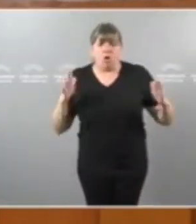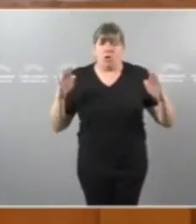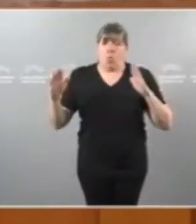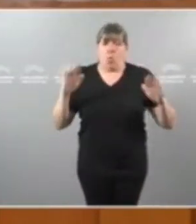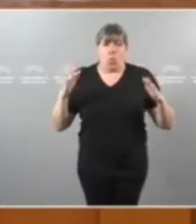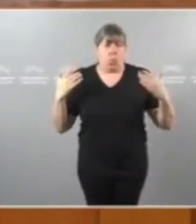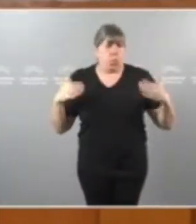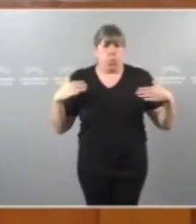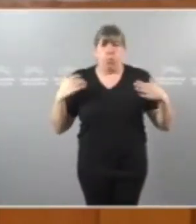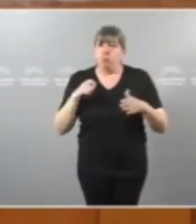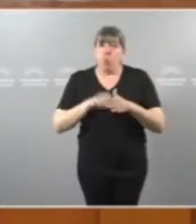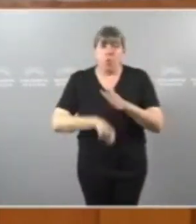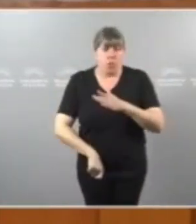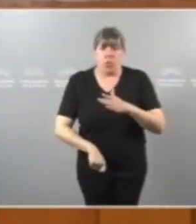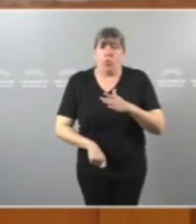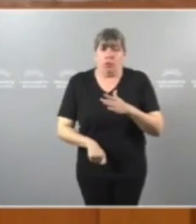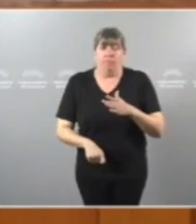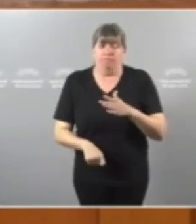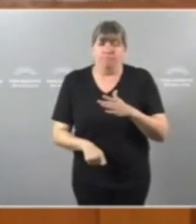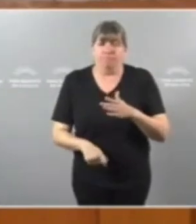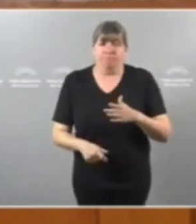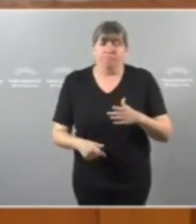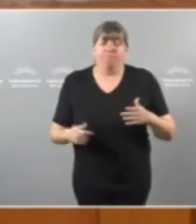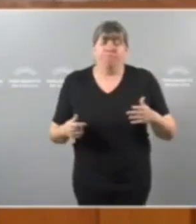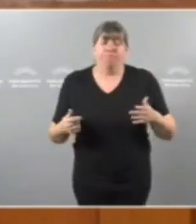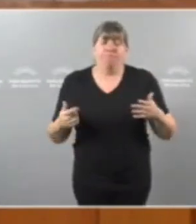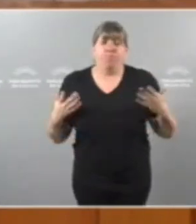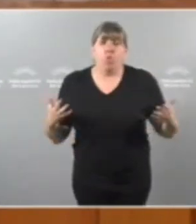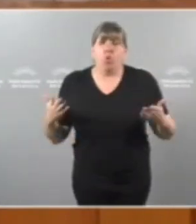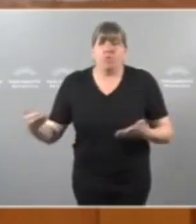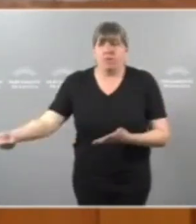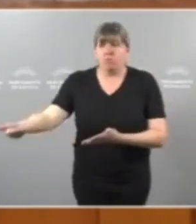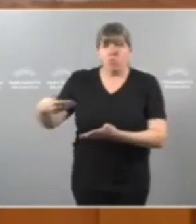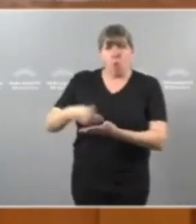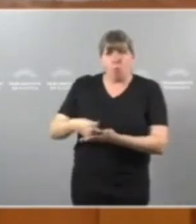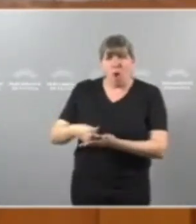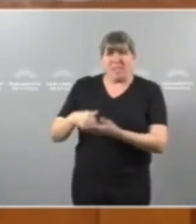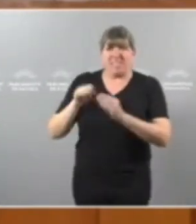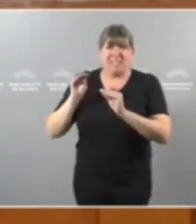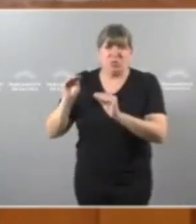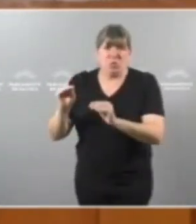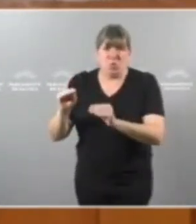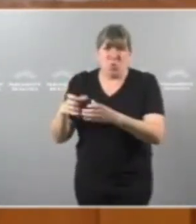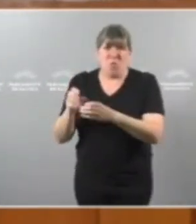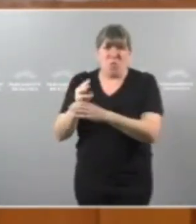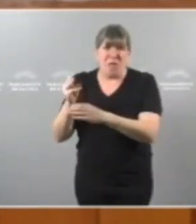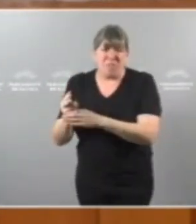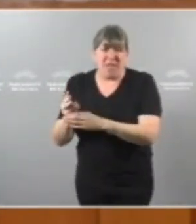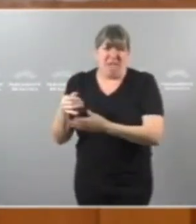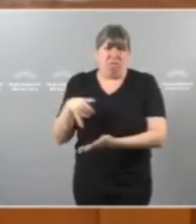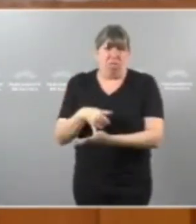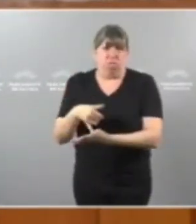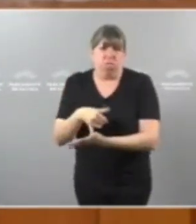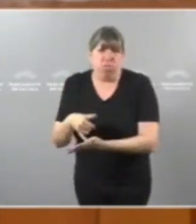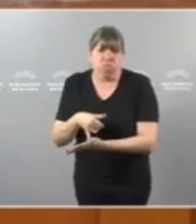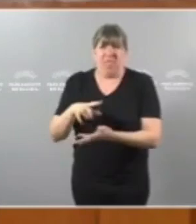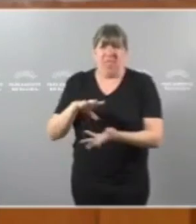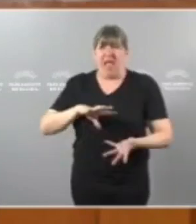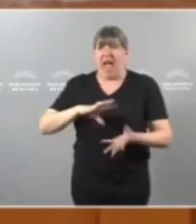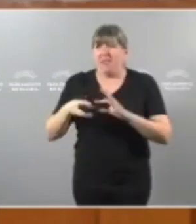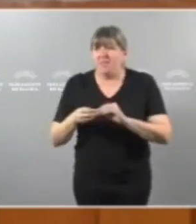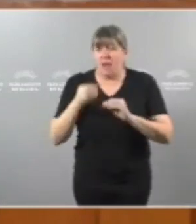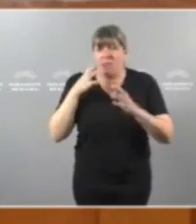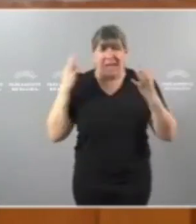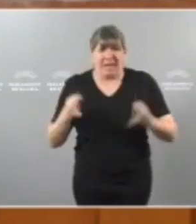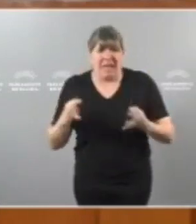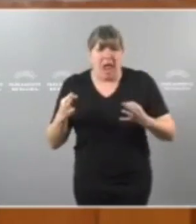Seguir Con Propostas Insolventes Fora da realidade Que sitúan